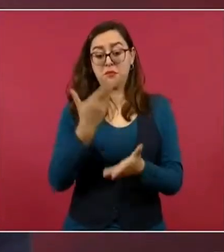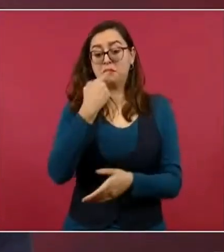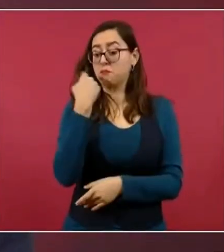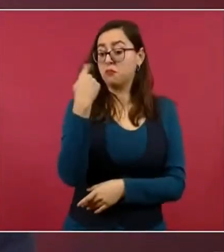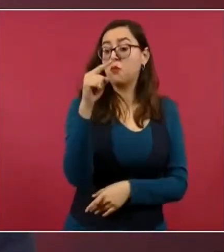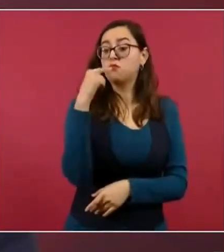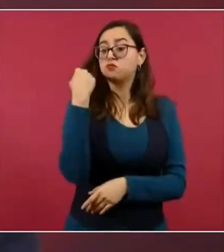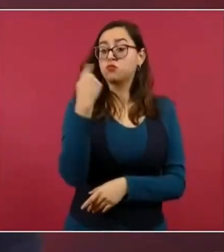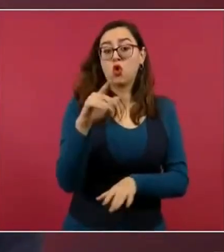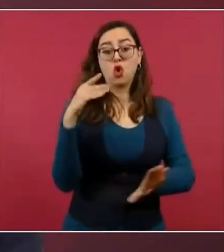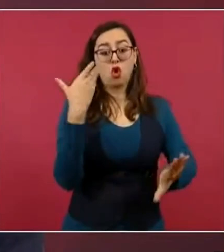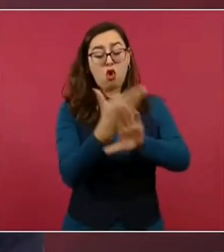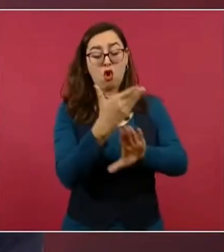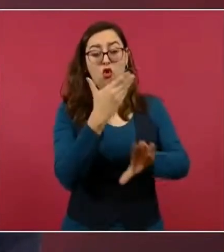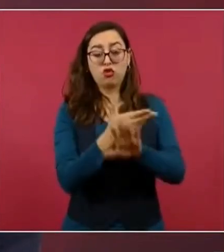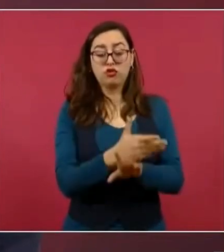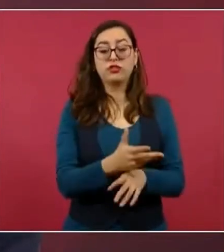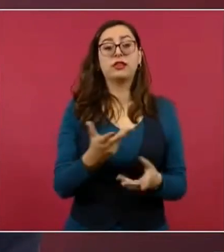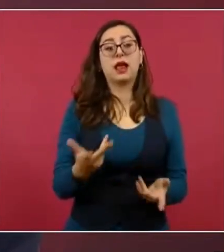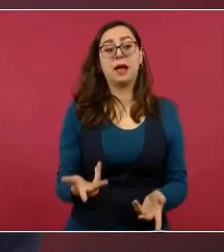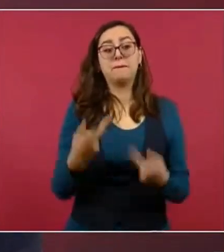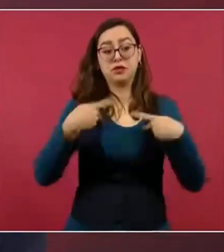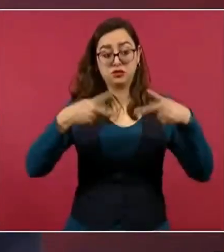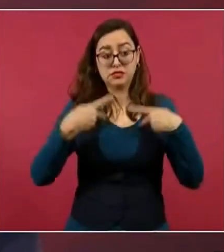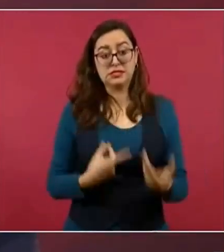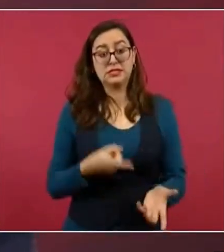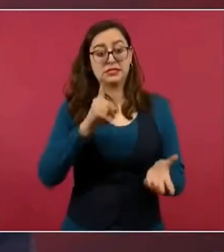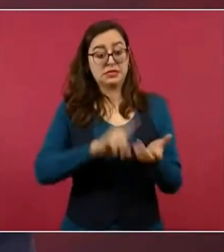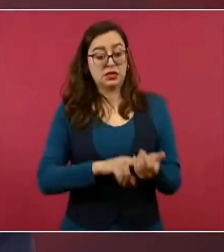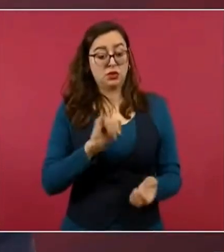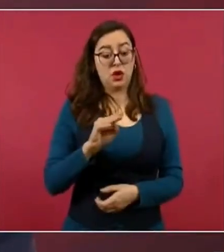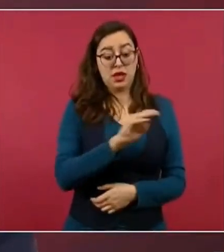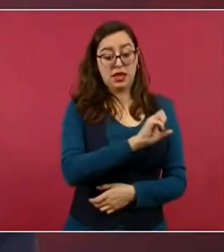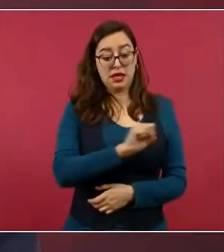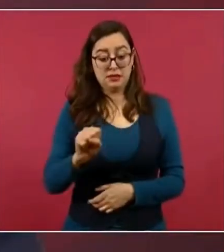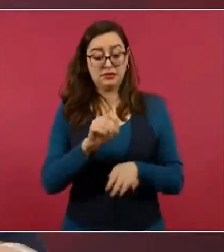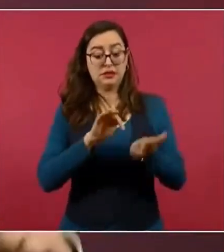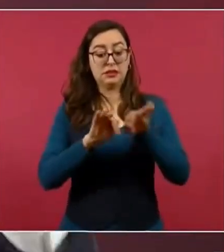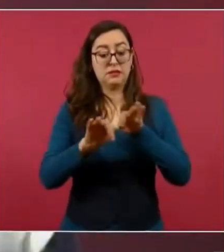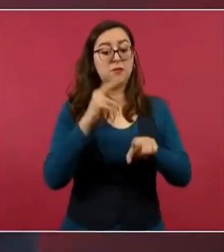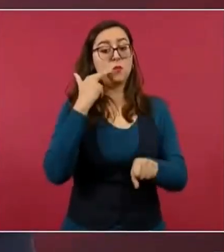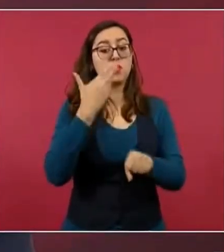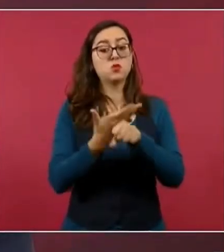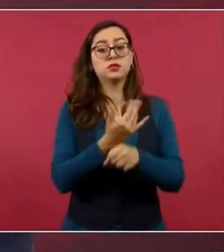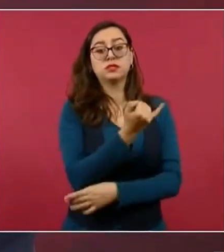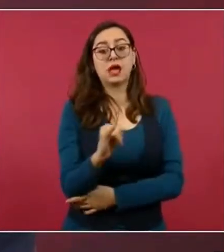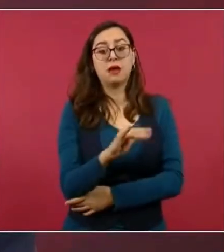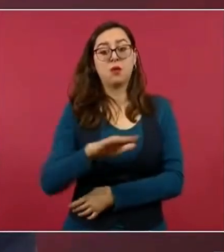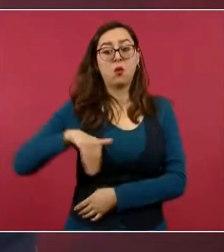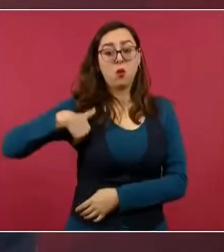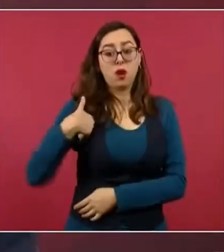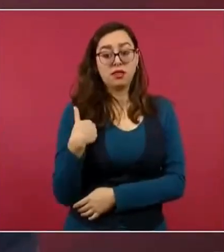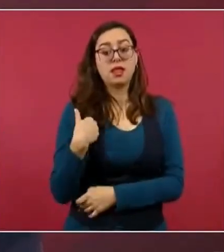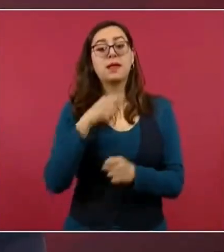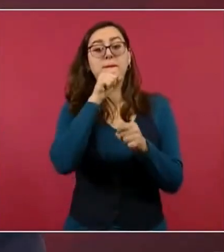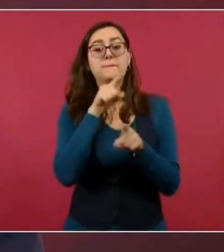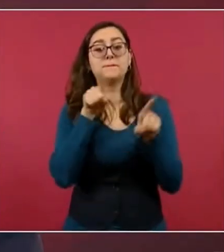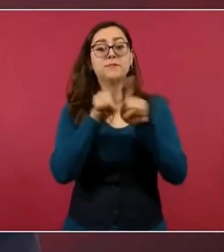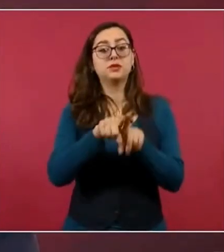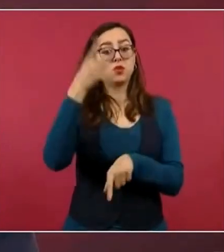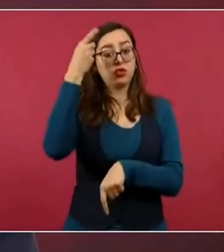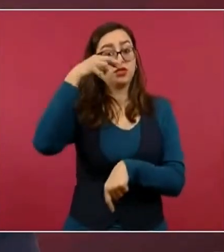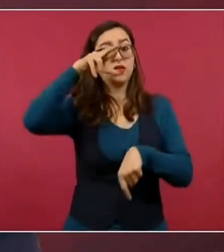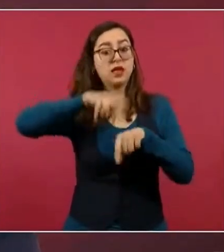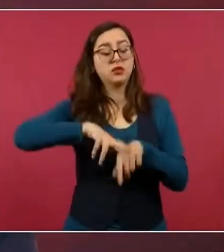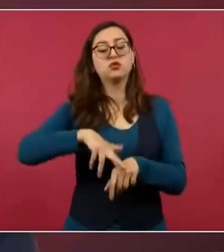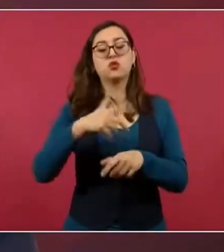del IMSS, algunos de ellos, incluso la persona que se encargaba en aquel momento de las guarderías y el director de las prestaciones económicas